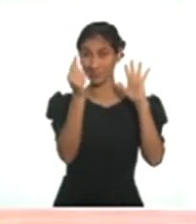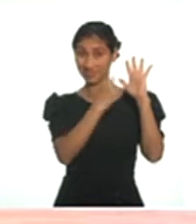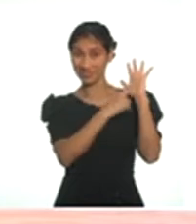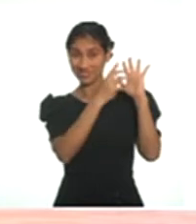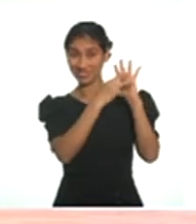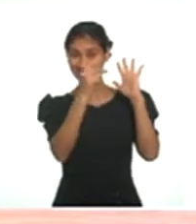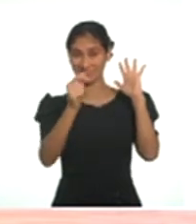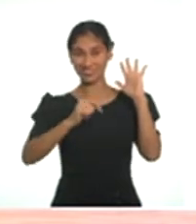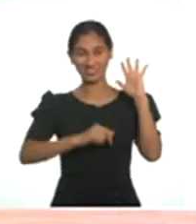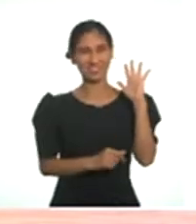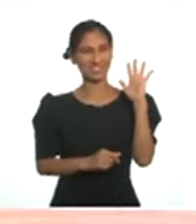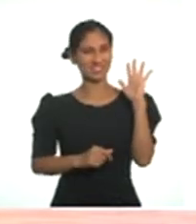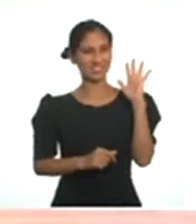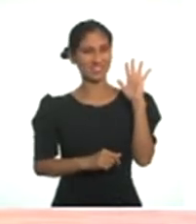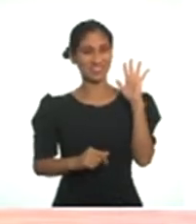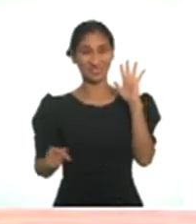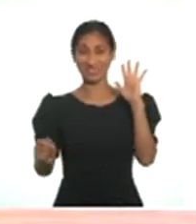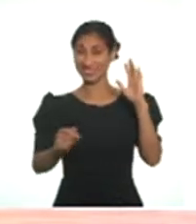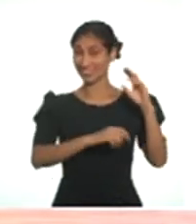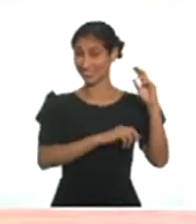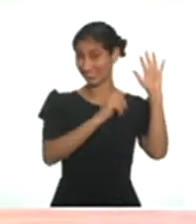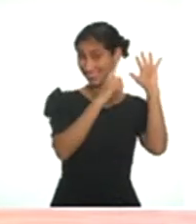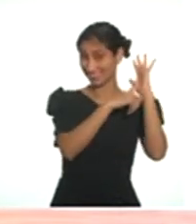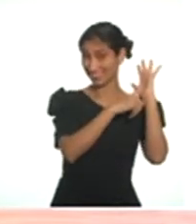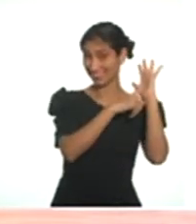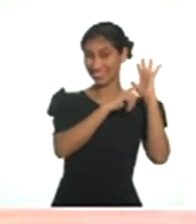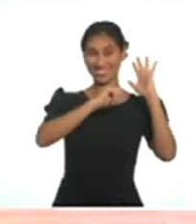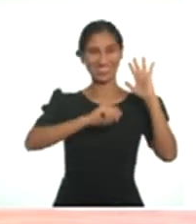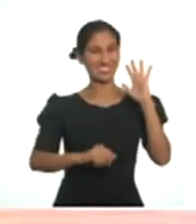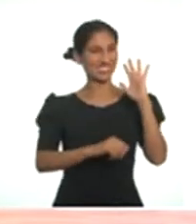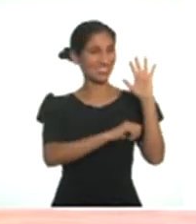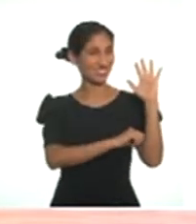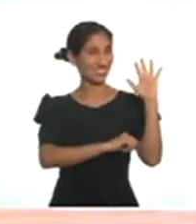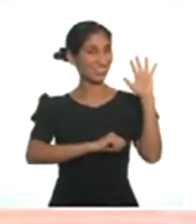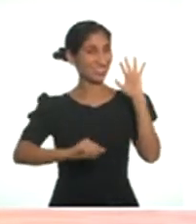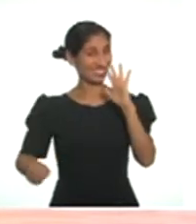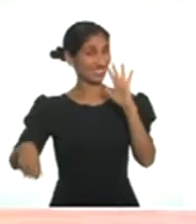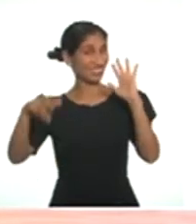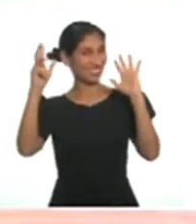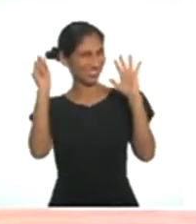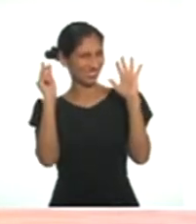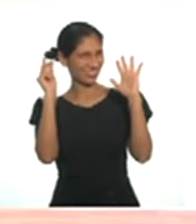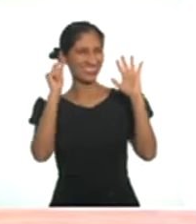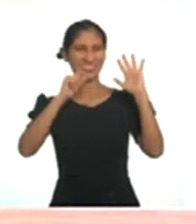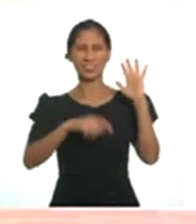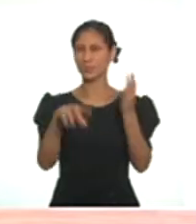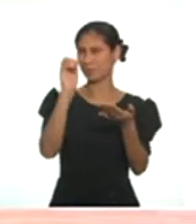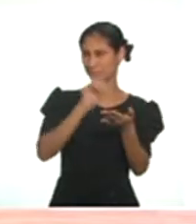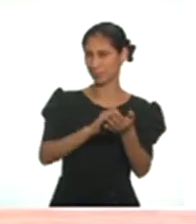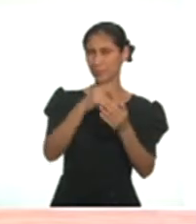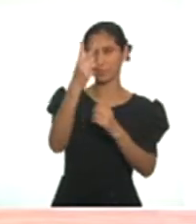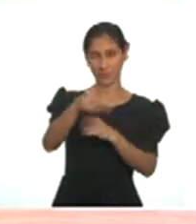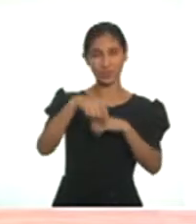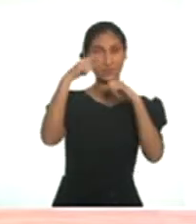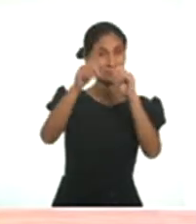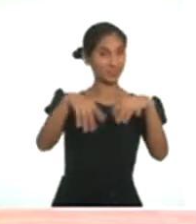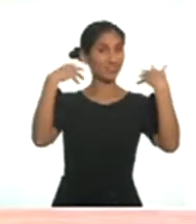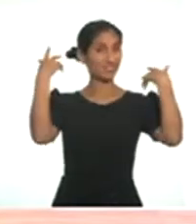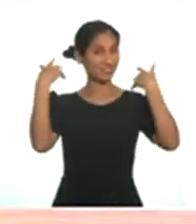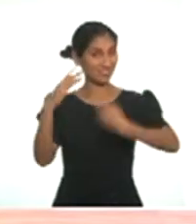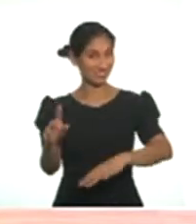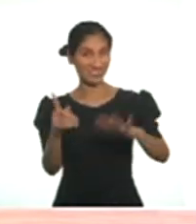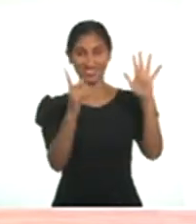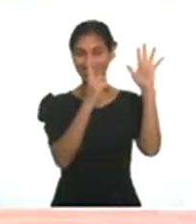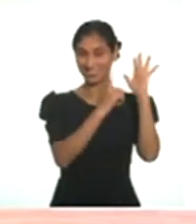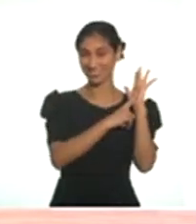Boom. Brazos arriba. Boom. Arriba. Boom. Arriba. Una vez más. 3, 2,